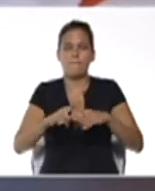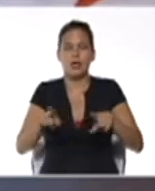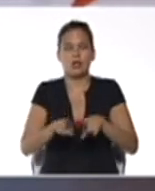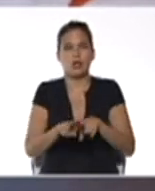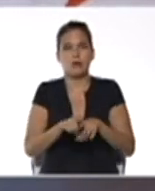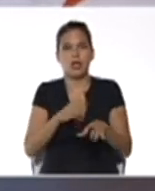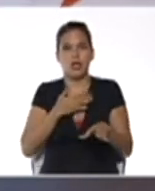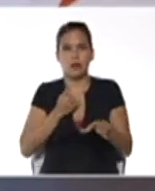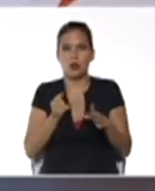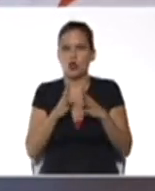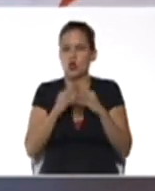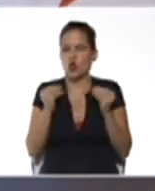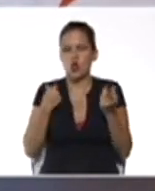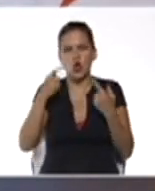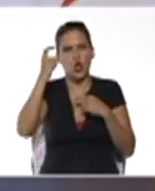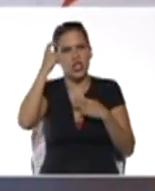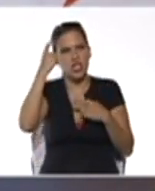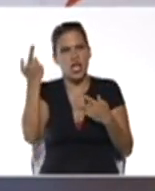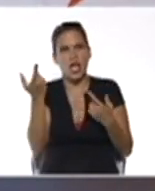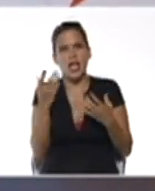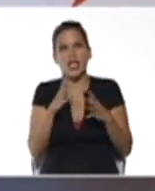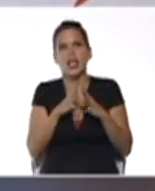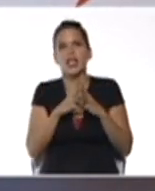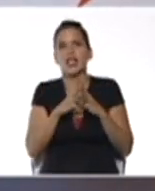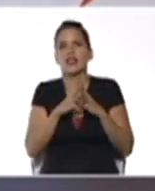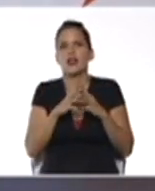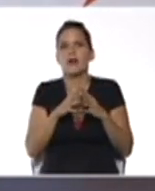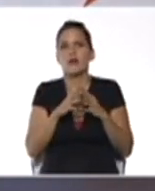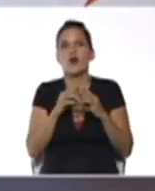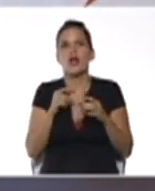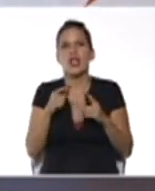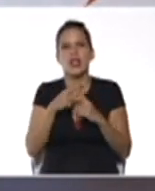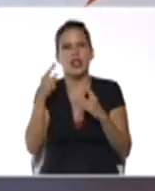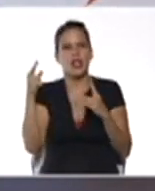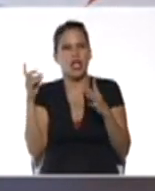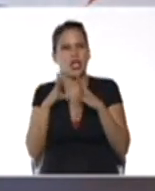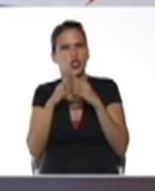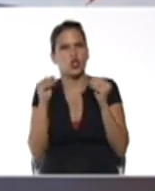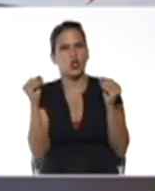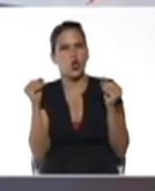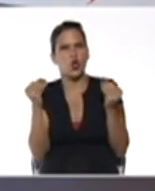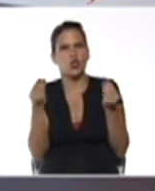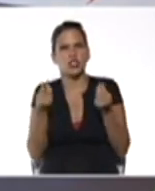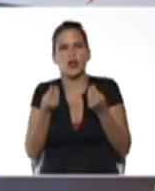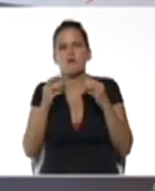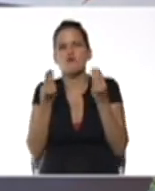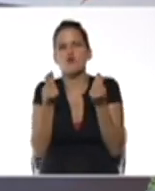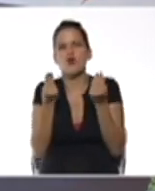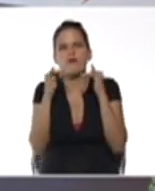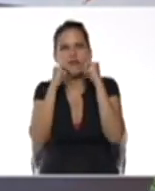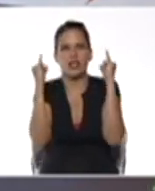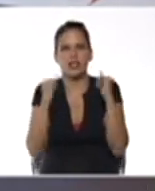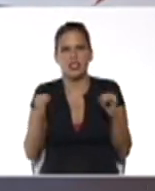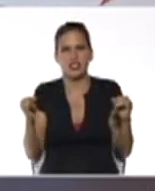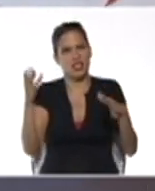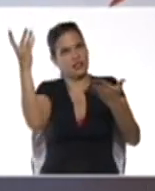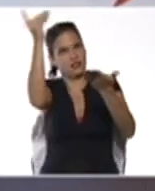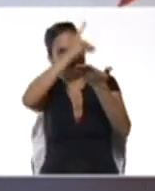desearles como todos los días José Leonardo con la mejor energía que todos los seres sean muy muy felices